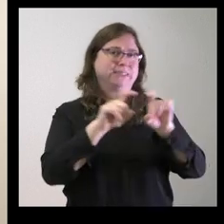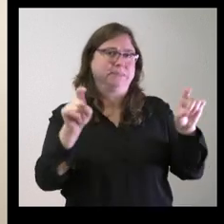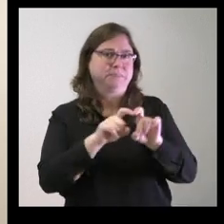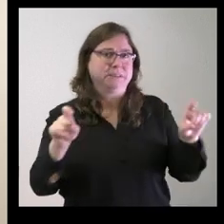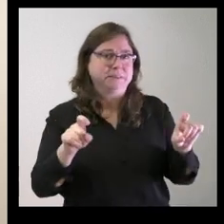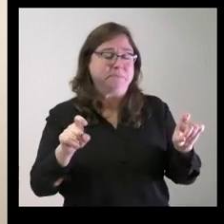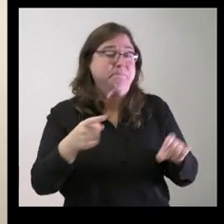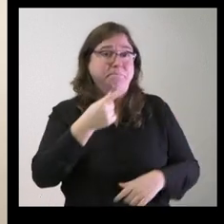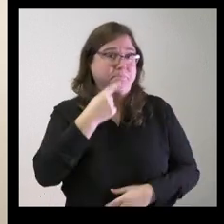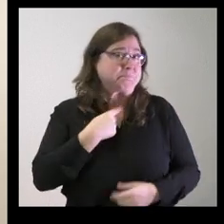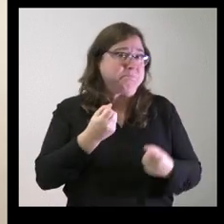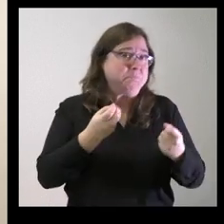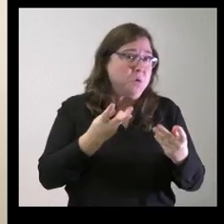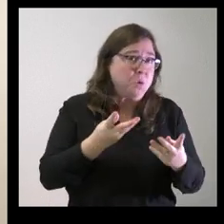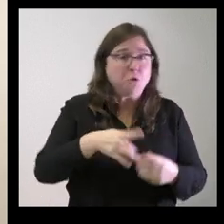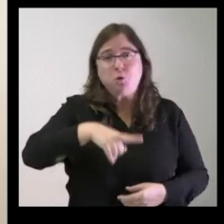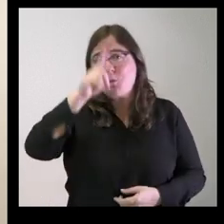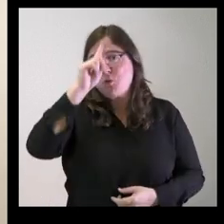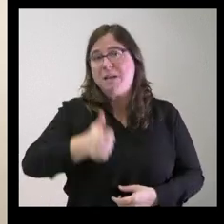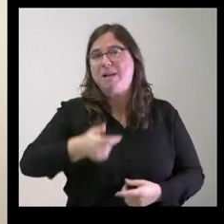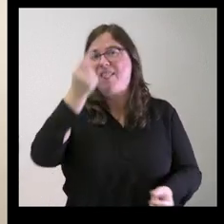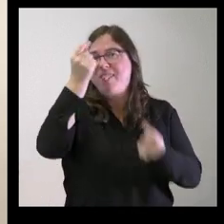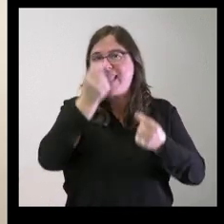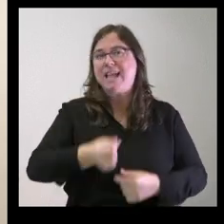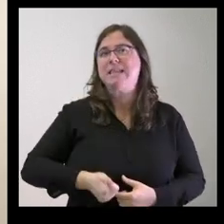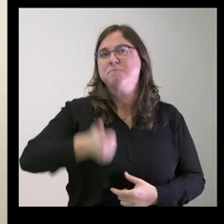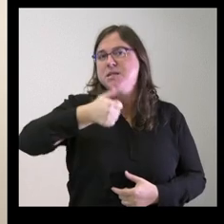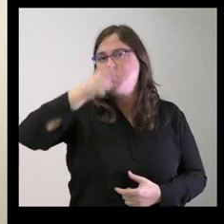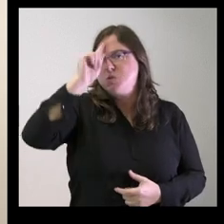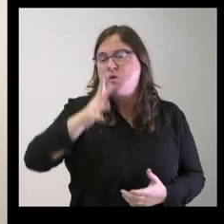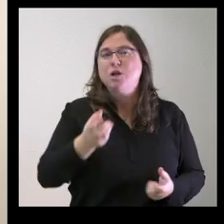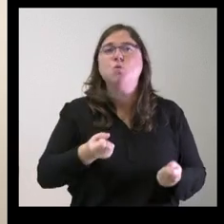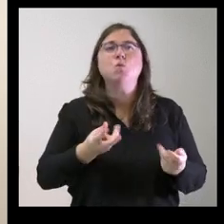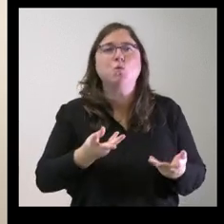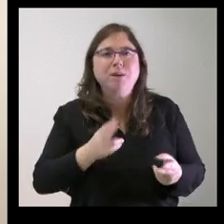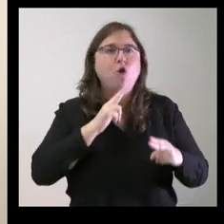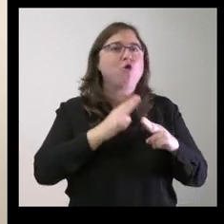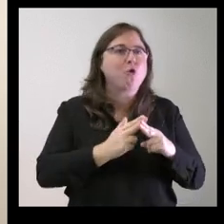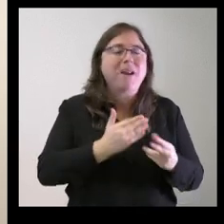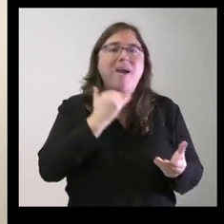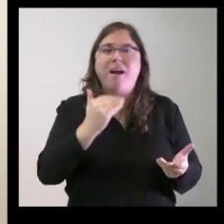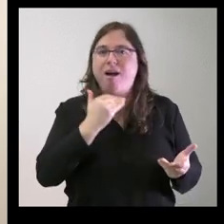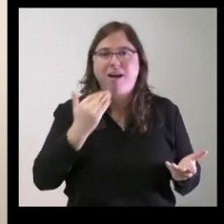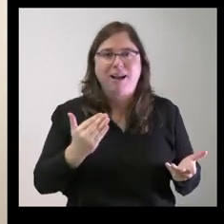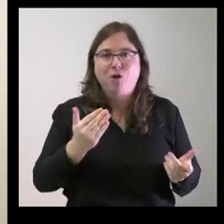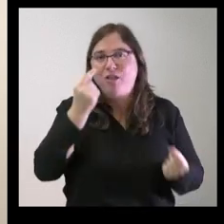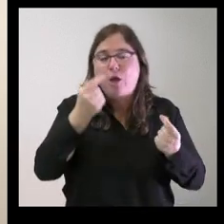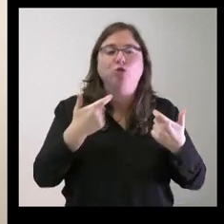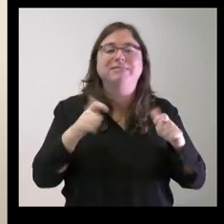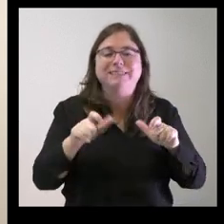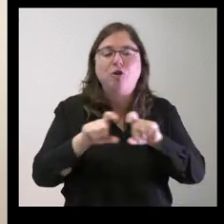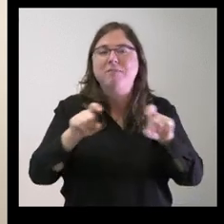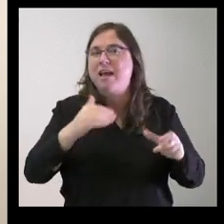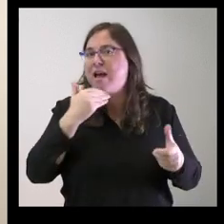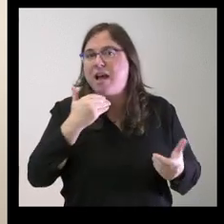número no sé si podríamos tener más detalles aparte del número un nombre o al menos el sector con el que